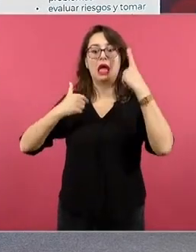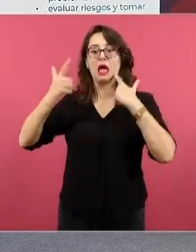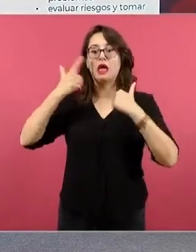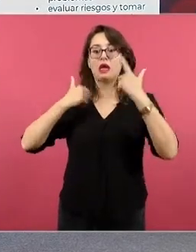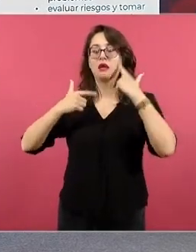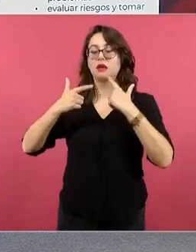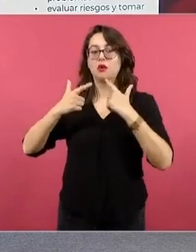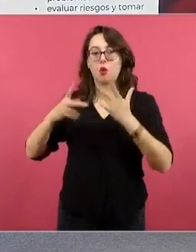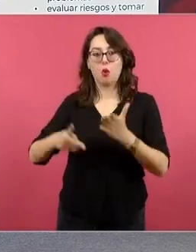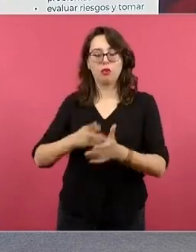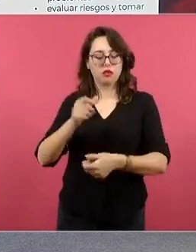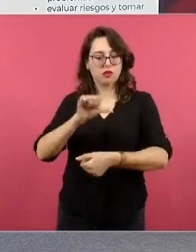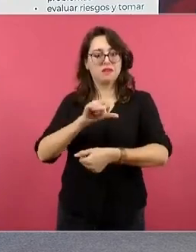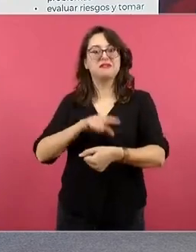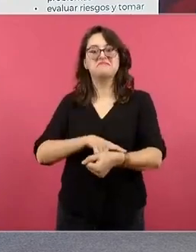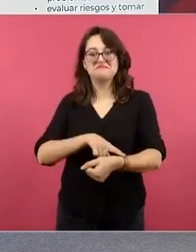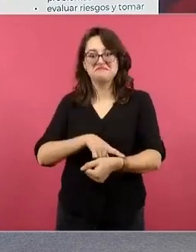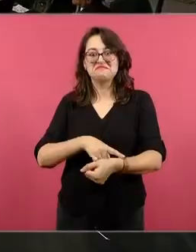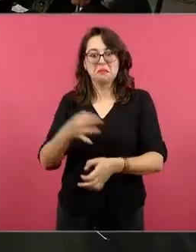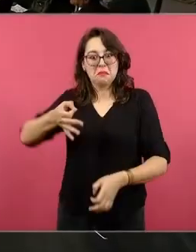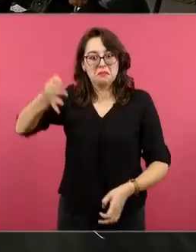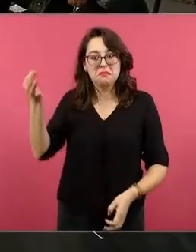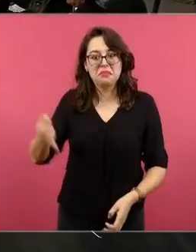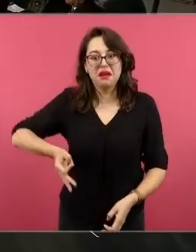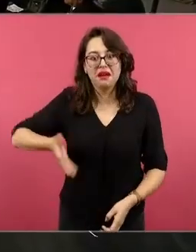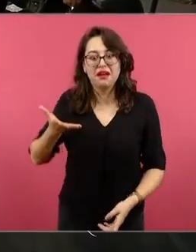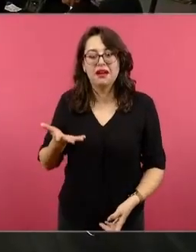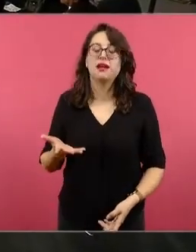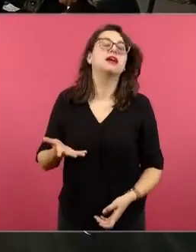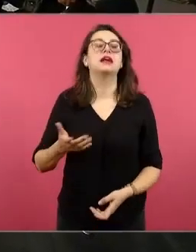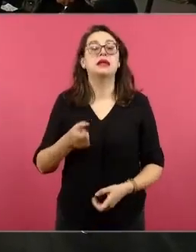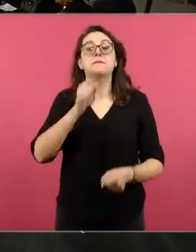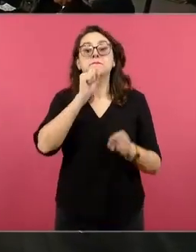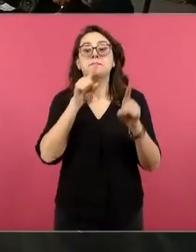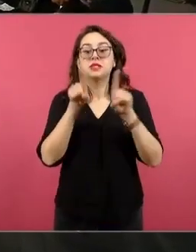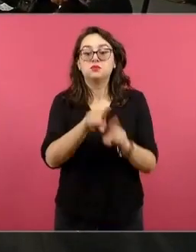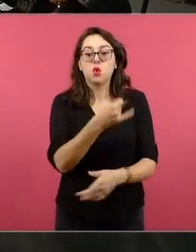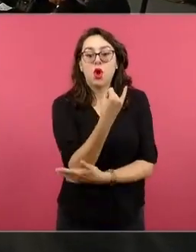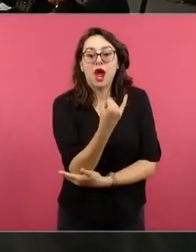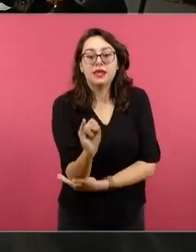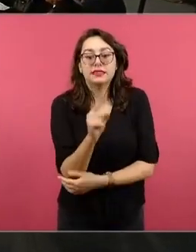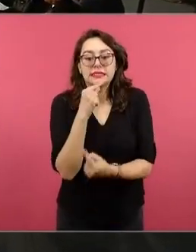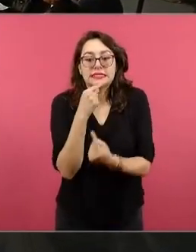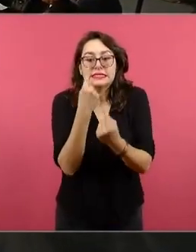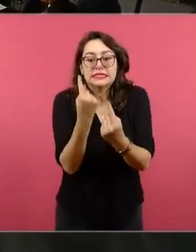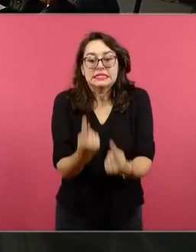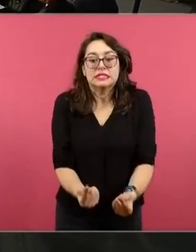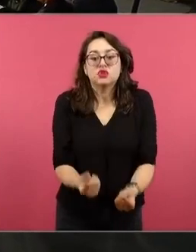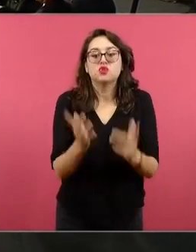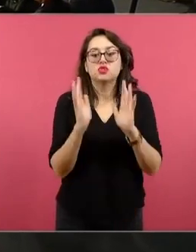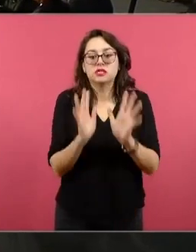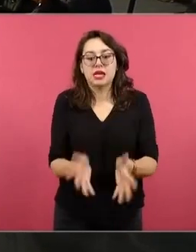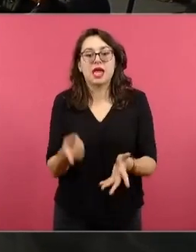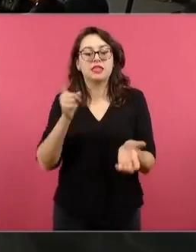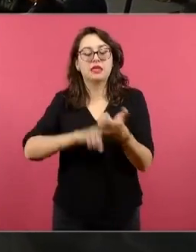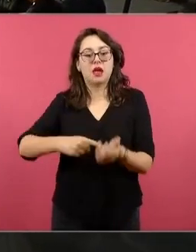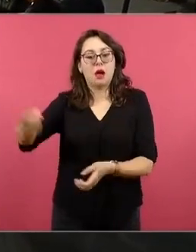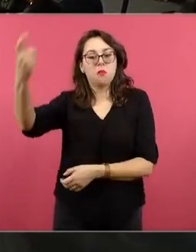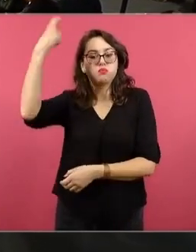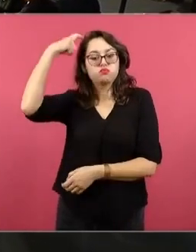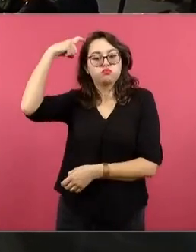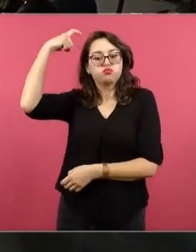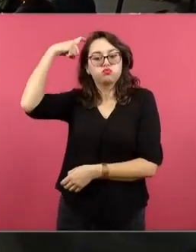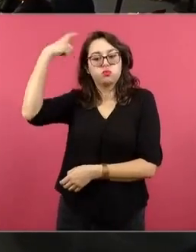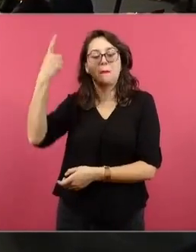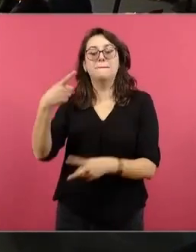tienen ya nociones matemáticas, los estudiantes de primaria igual. Entonces, los niños no salen despegados de la matemática, los niños